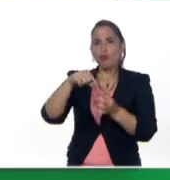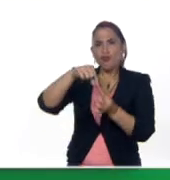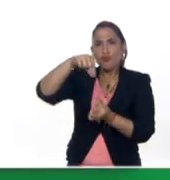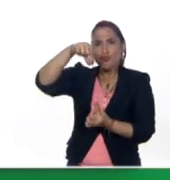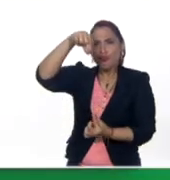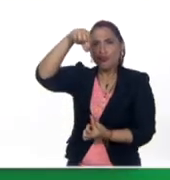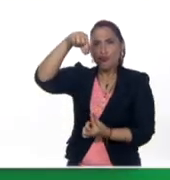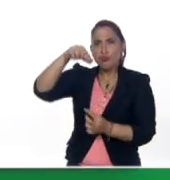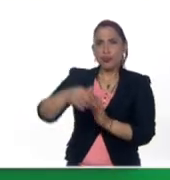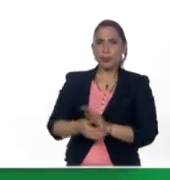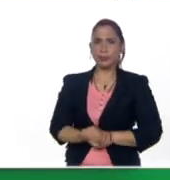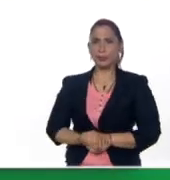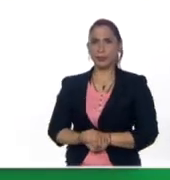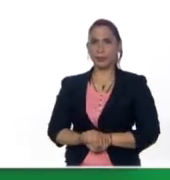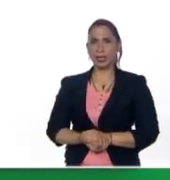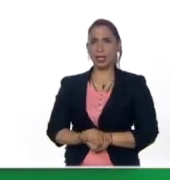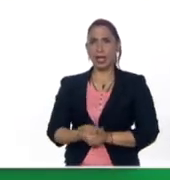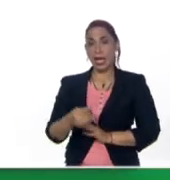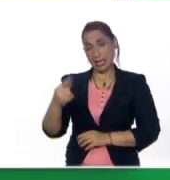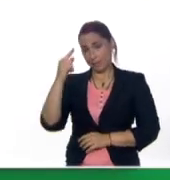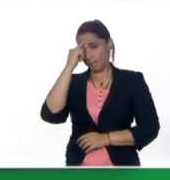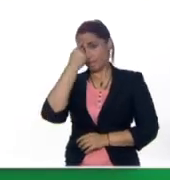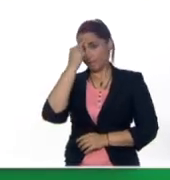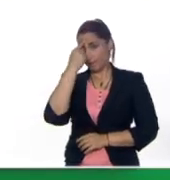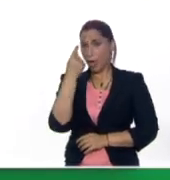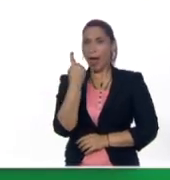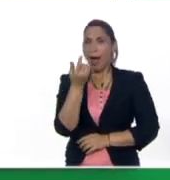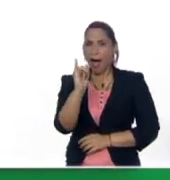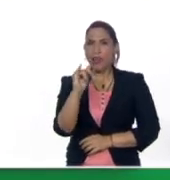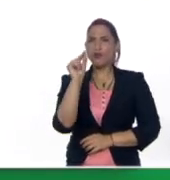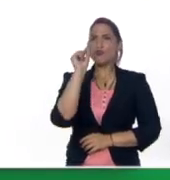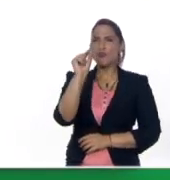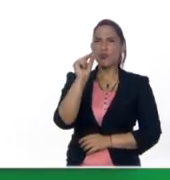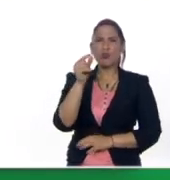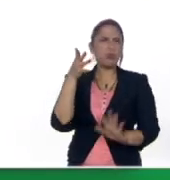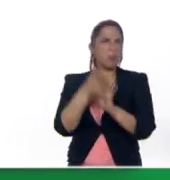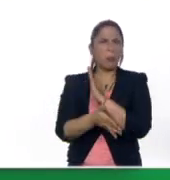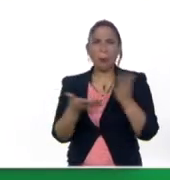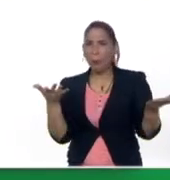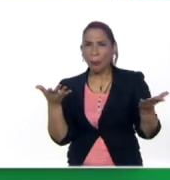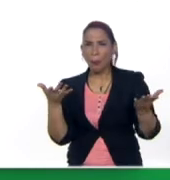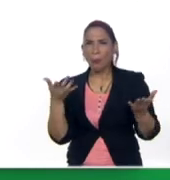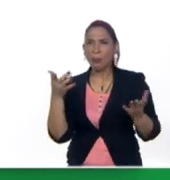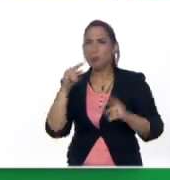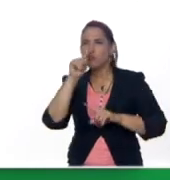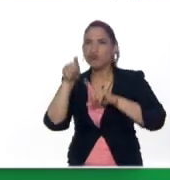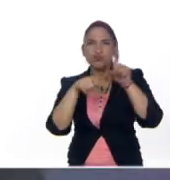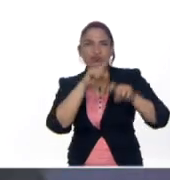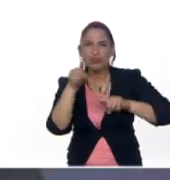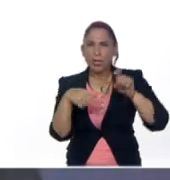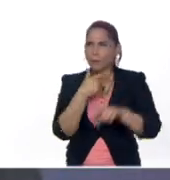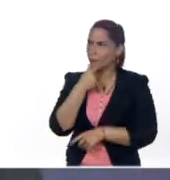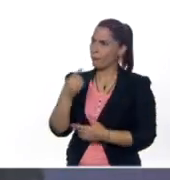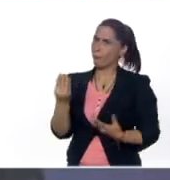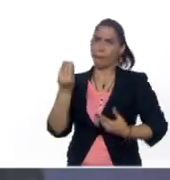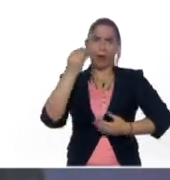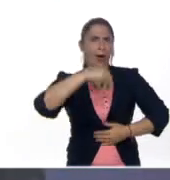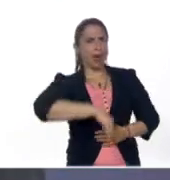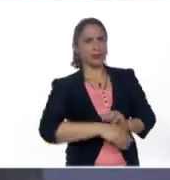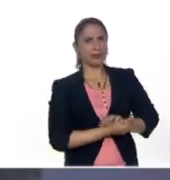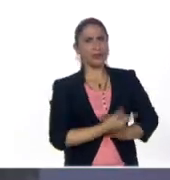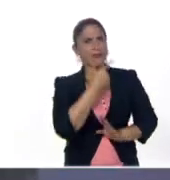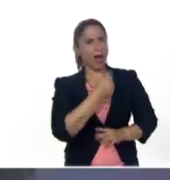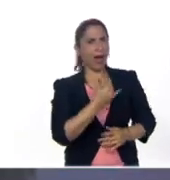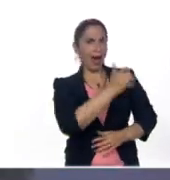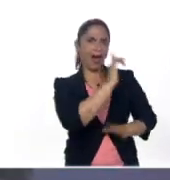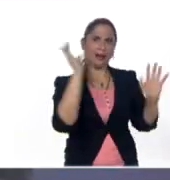derechito y encima de la frente tengo un puntito. ¿Qué será? A ver, a ver, pero eso está súper fácil, Yelixar. fácil, vamos